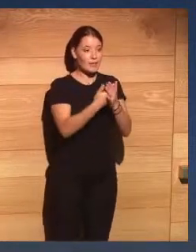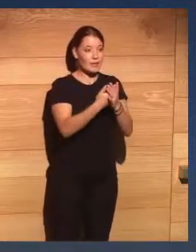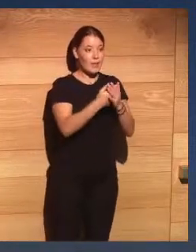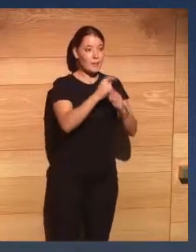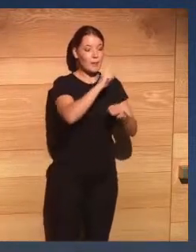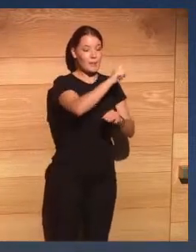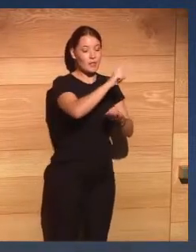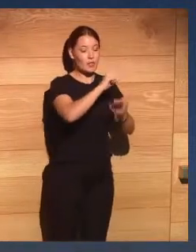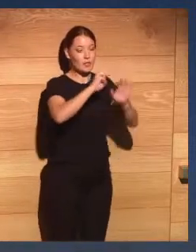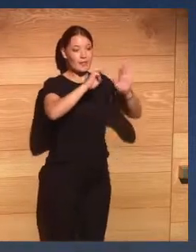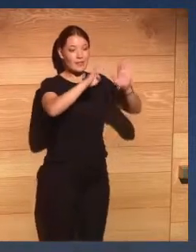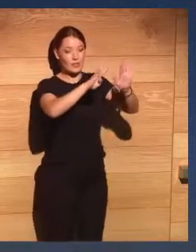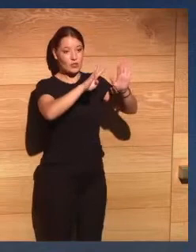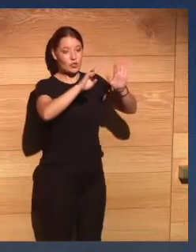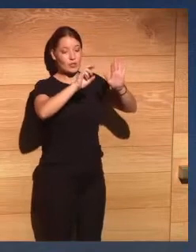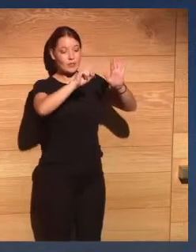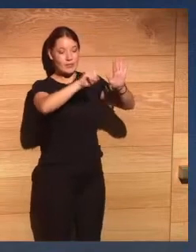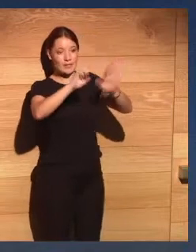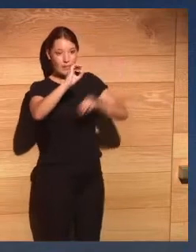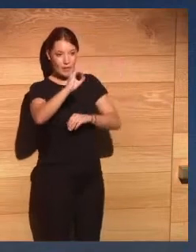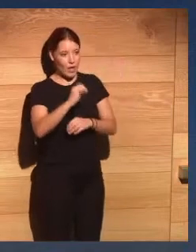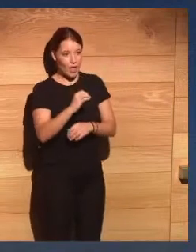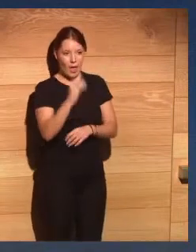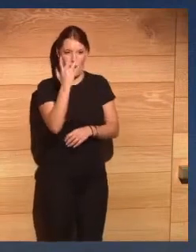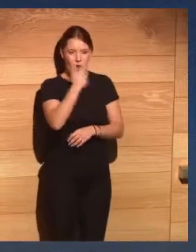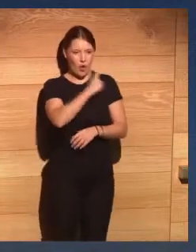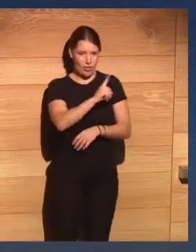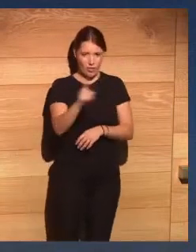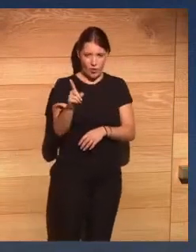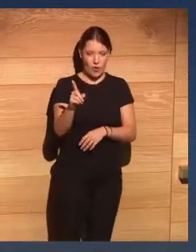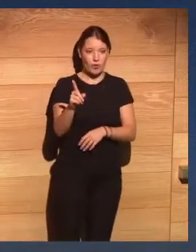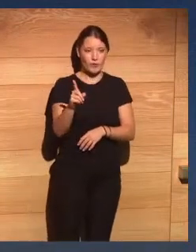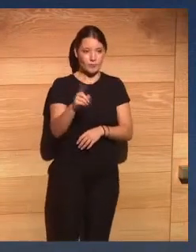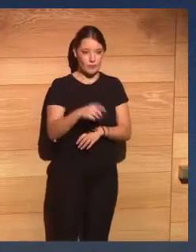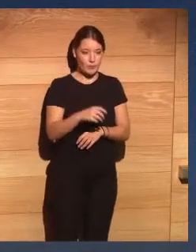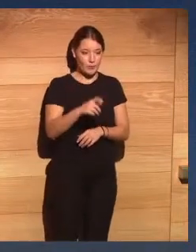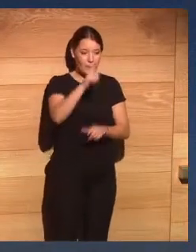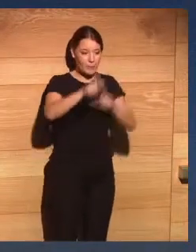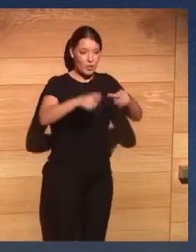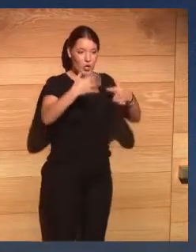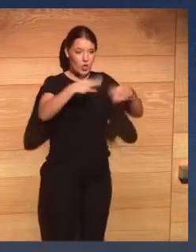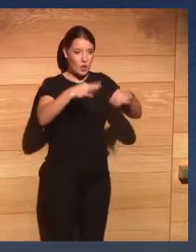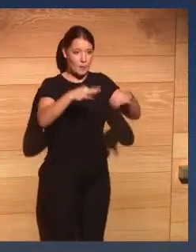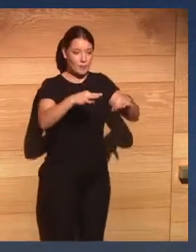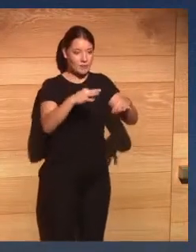desconocido para el hombre de a pie que sólo lo percibía a través de su teléfono